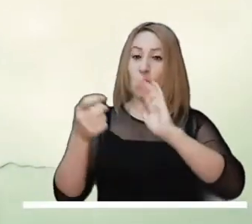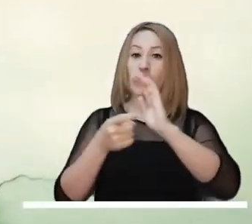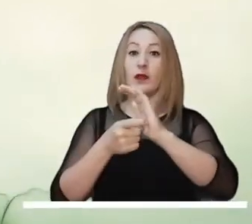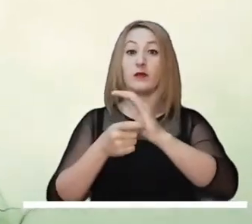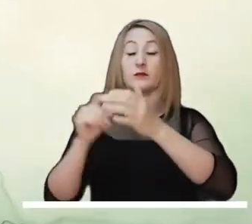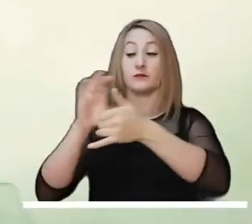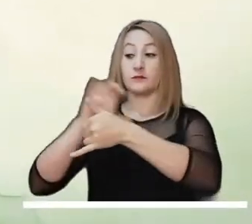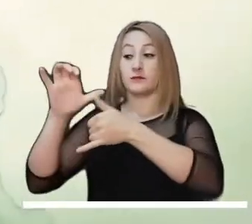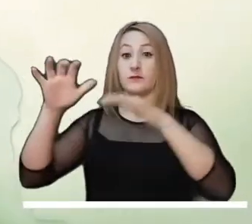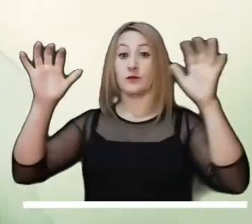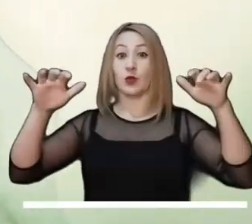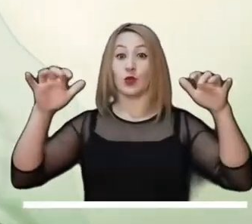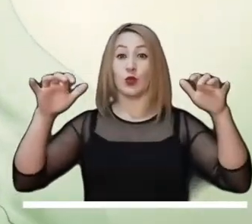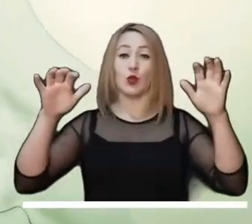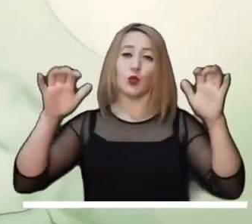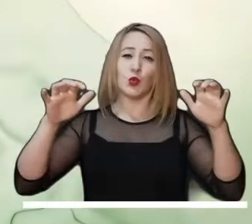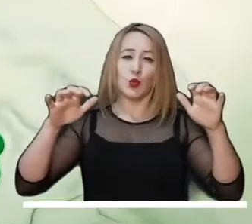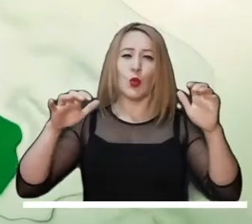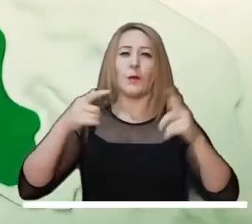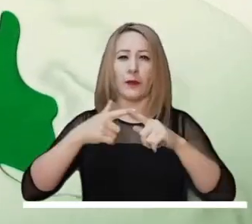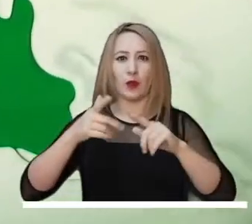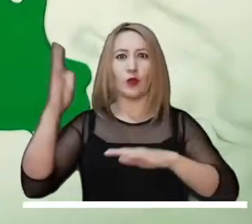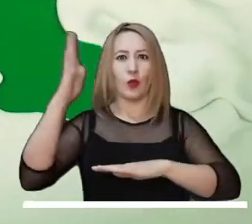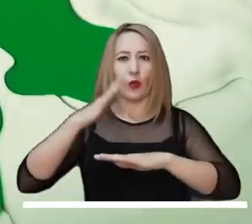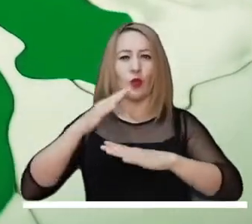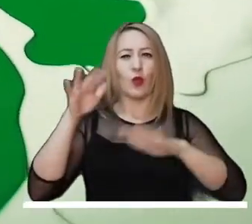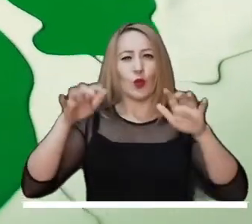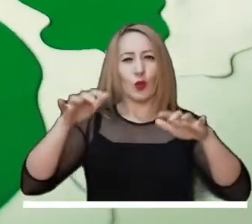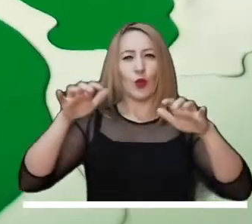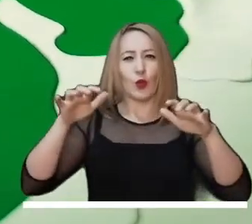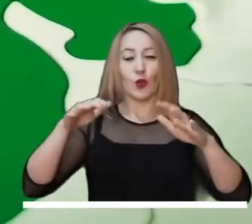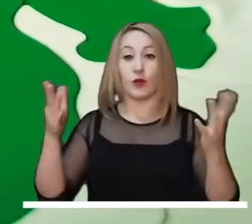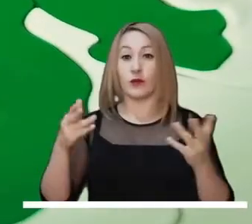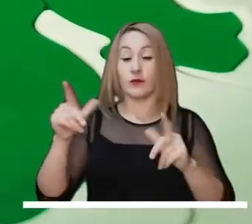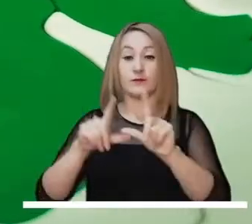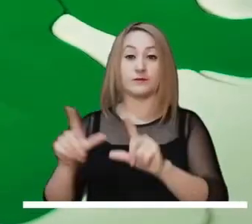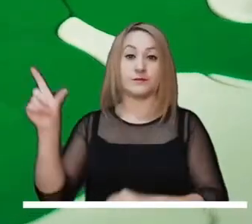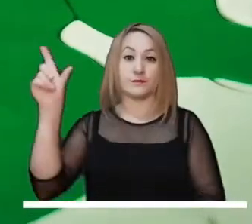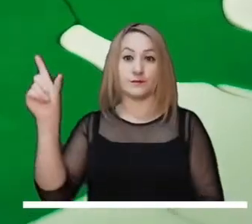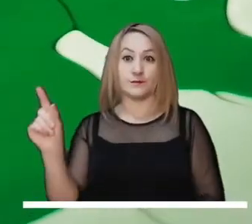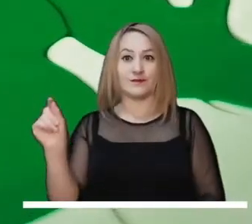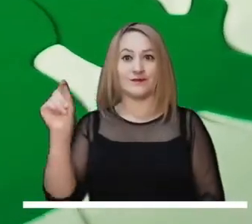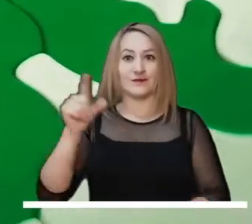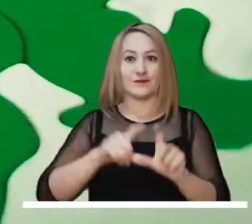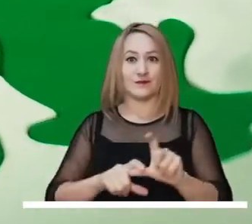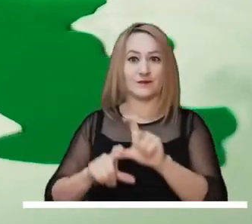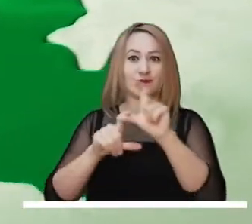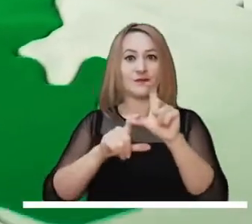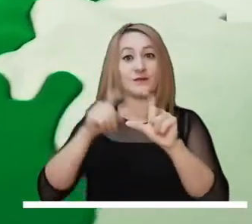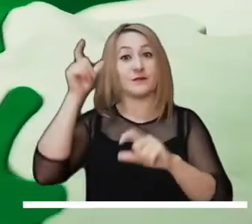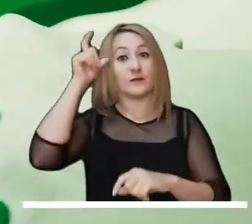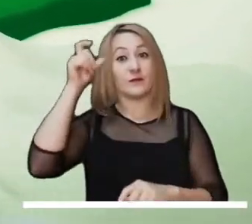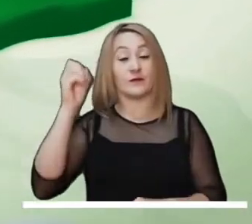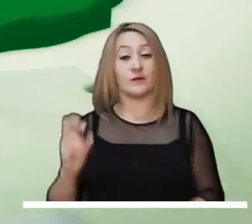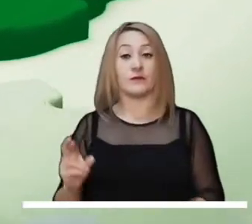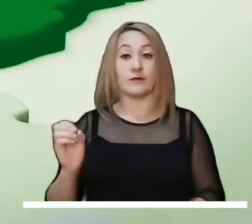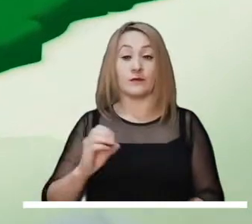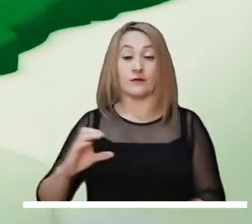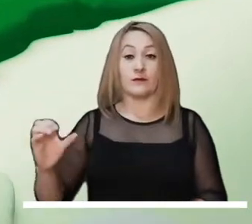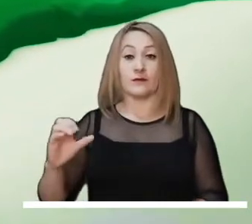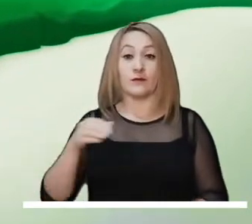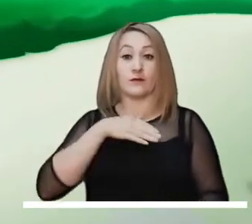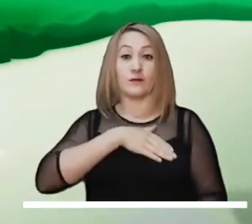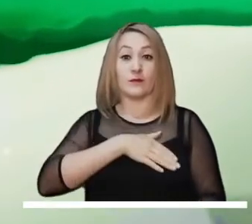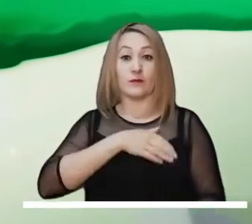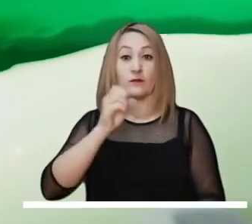Las lluvias del Caribe serán ligeras pero persistentes y se esperan en Cesar y La Guajira, así como en el suroccidente de Córdoba, sur